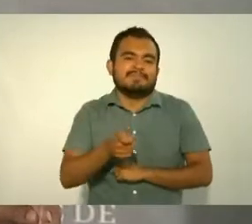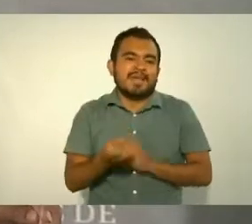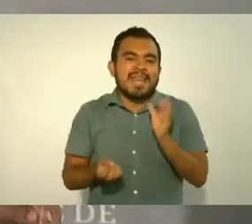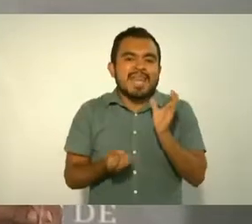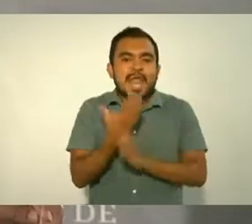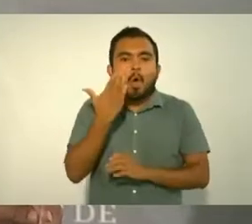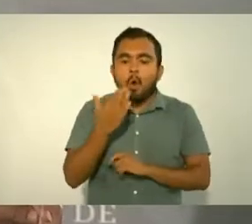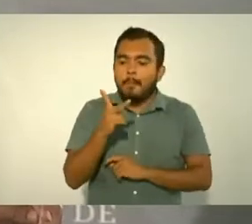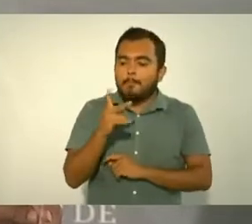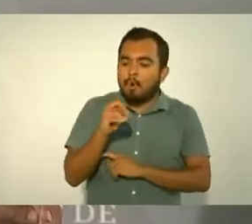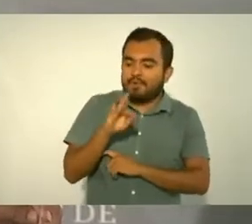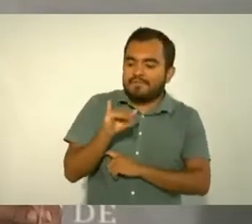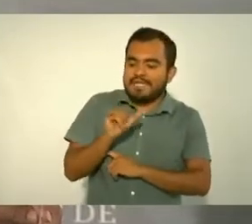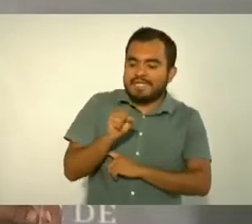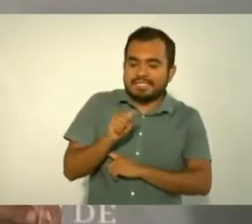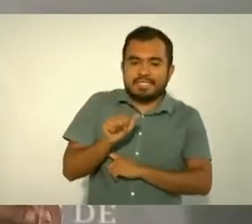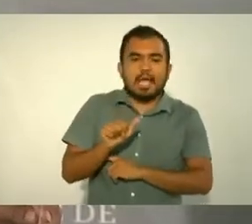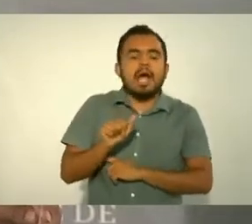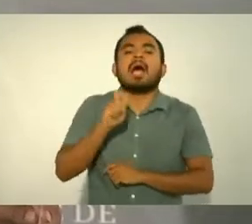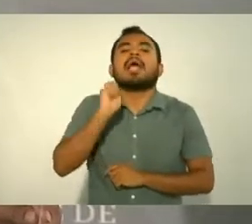privadas en deuda pública.